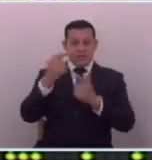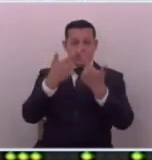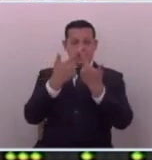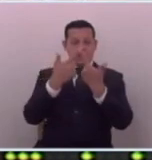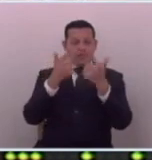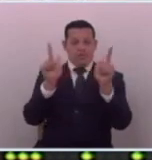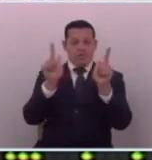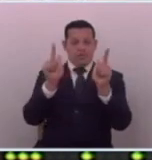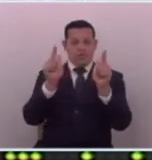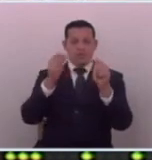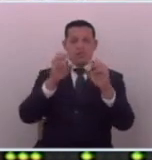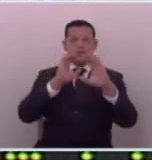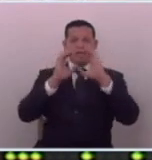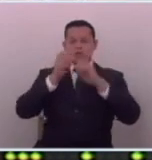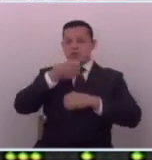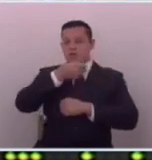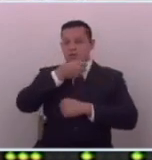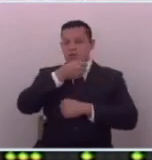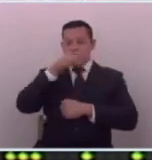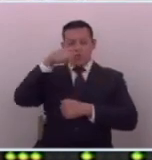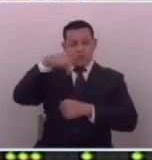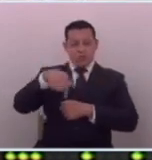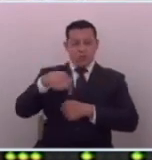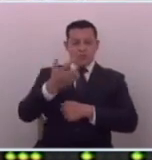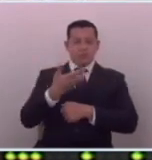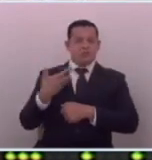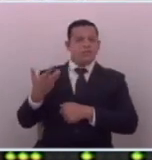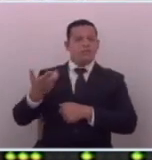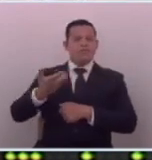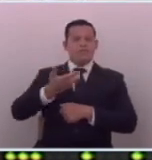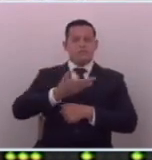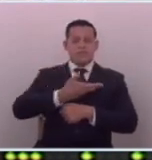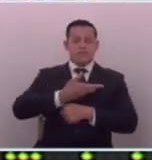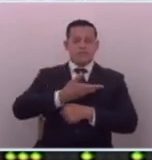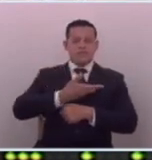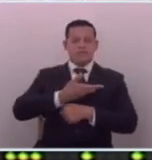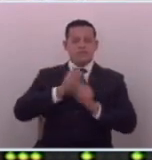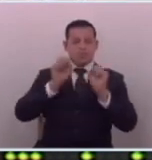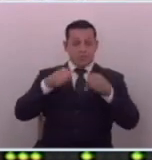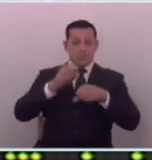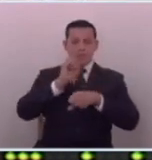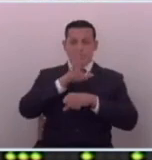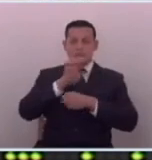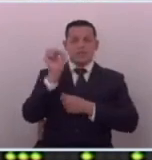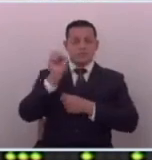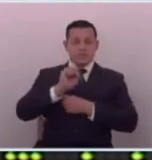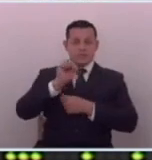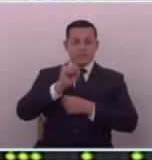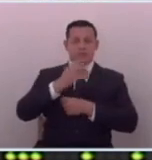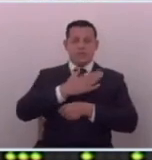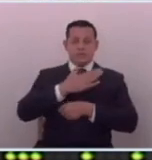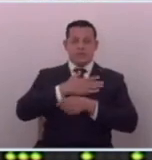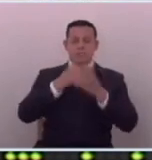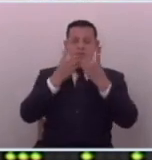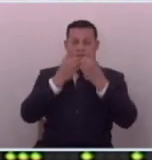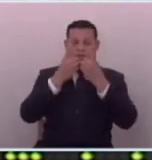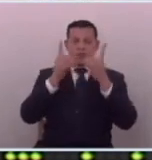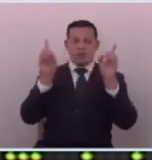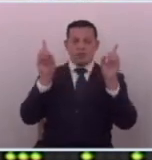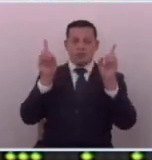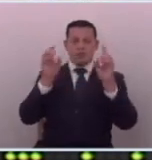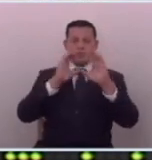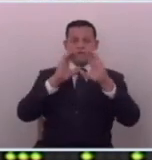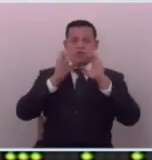libertad de prensa ahora nosotros estamos ahora podemos decir que sí existe una democratización